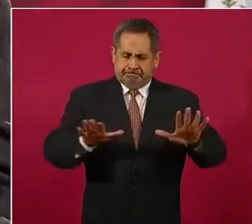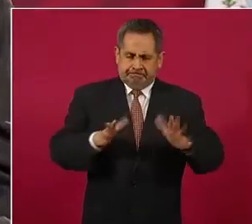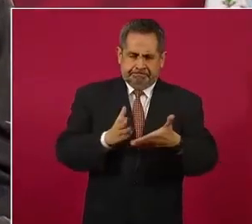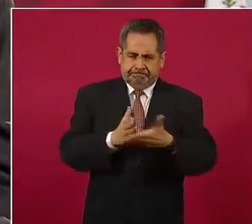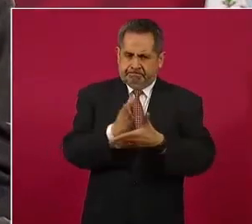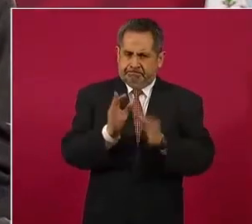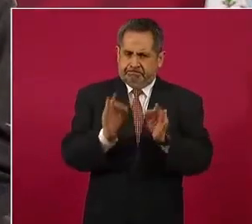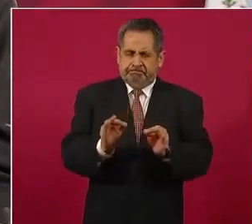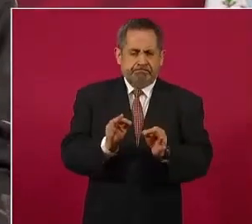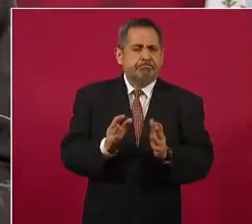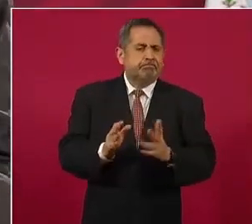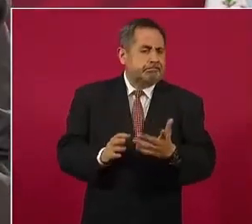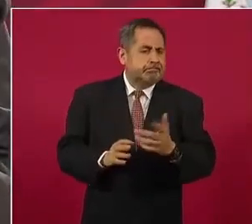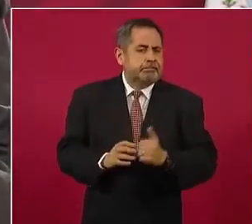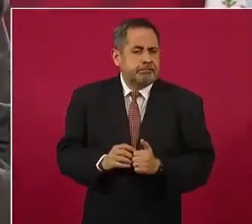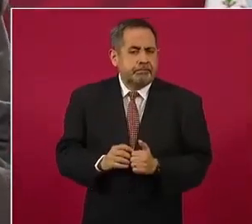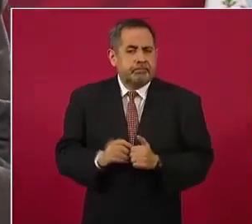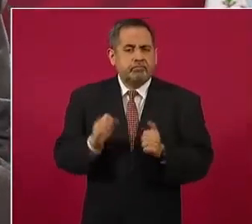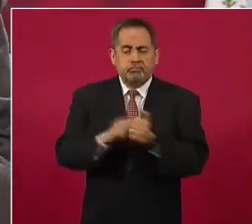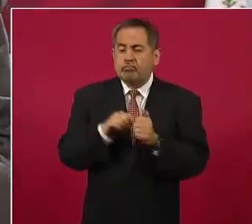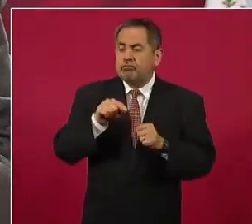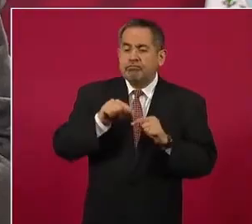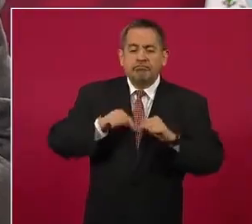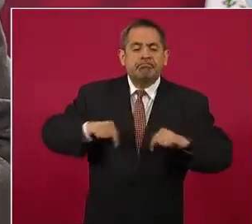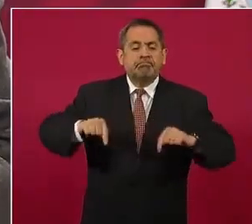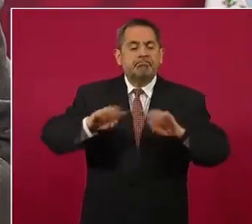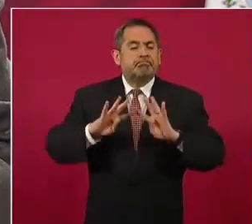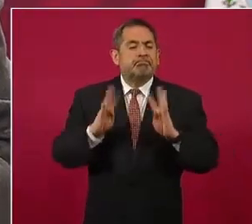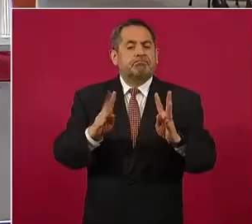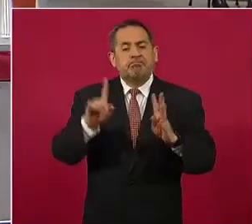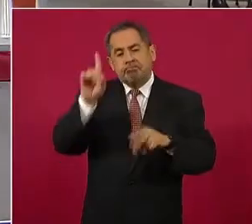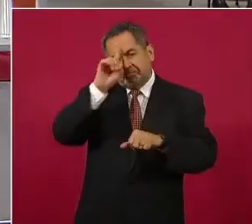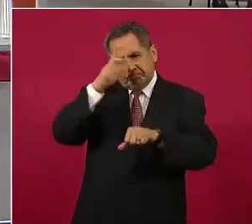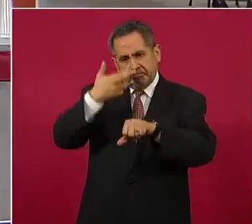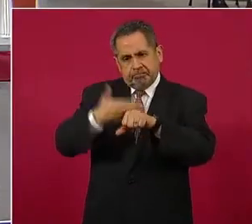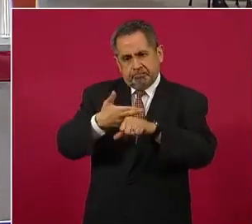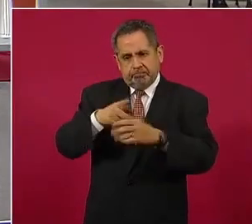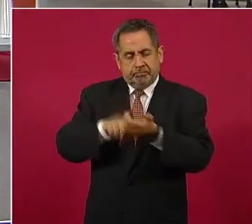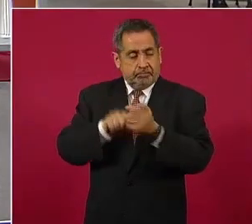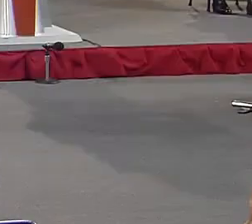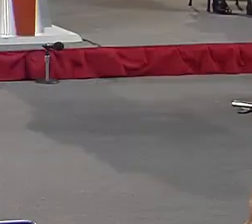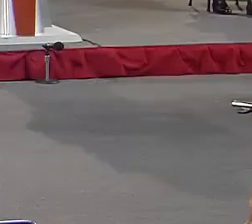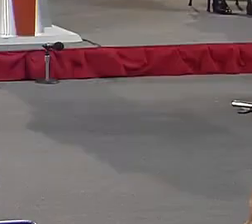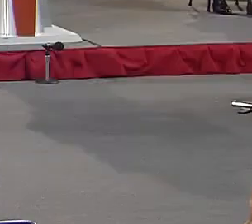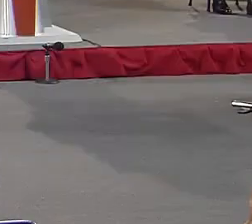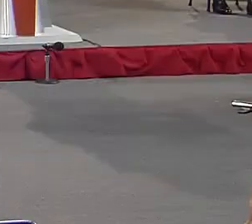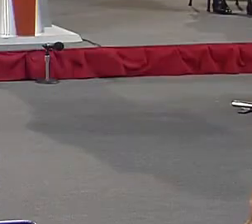con consejeros honestos,